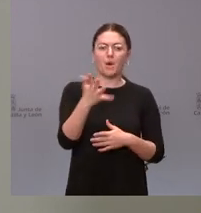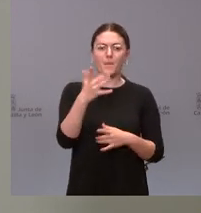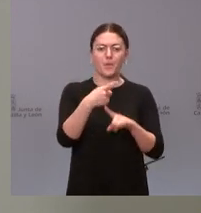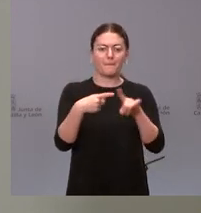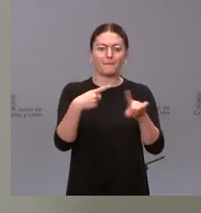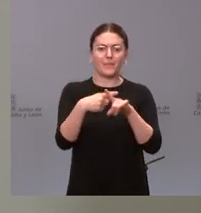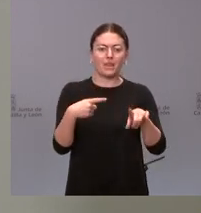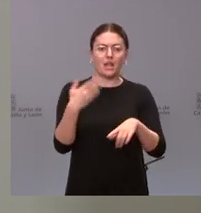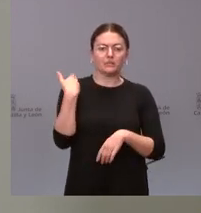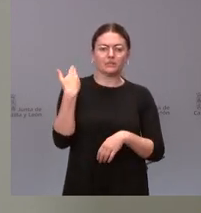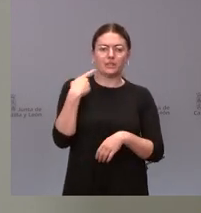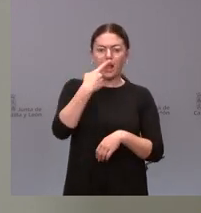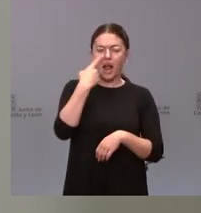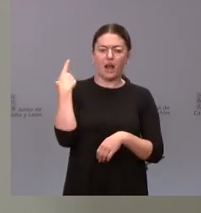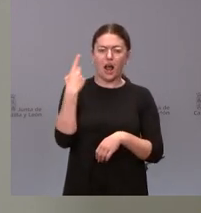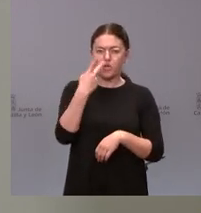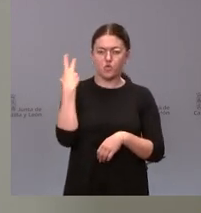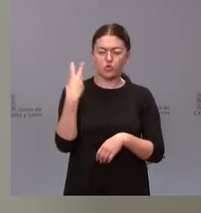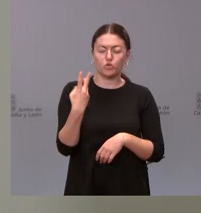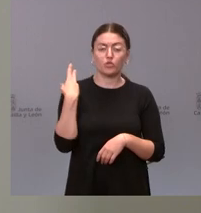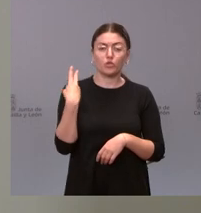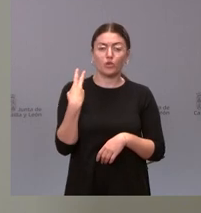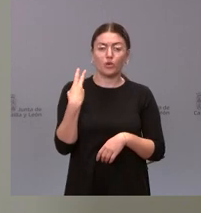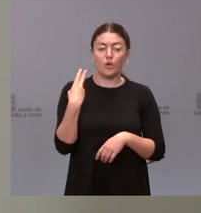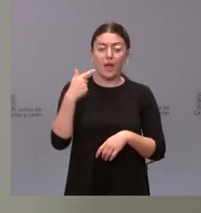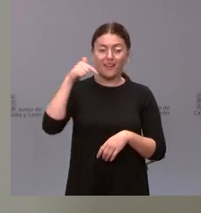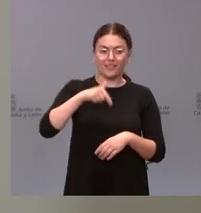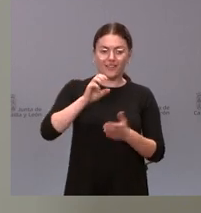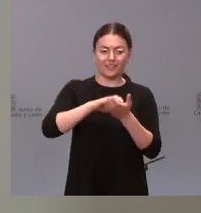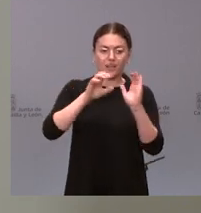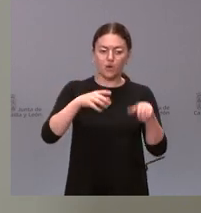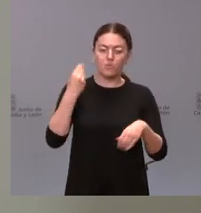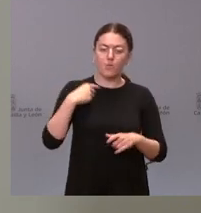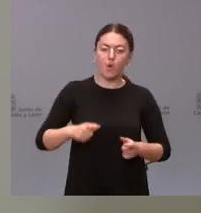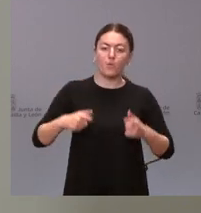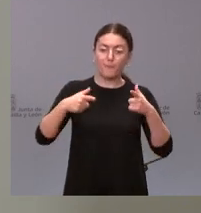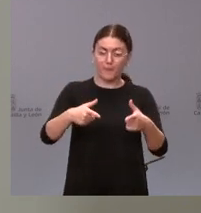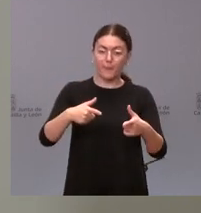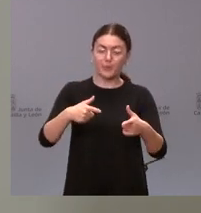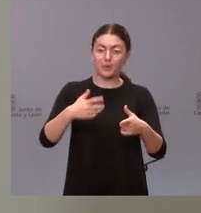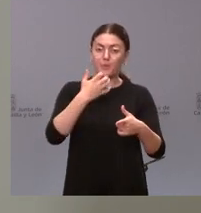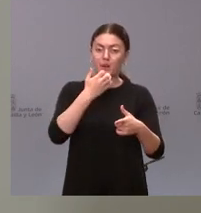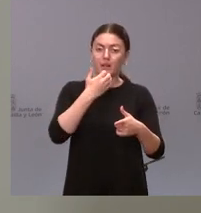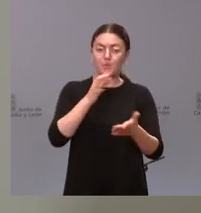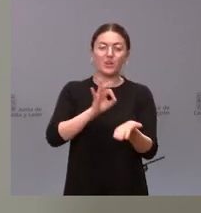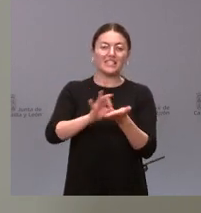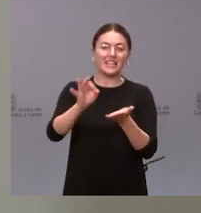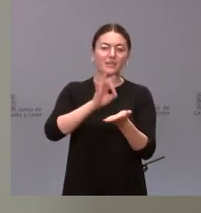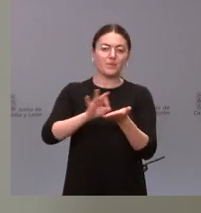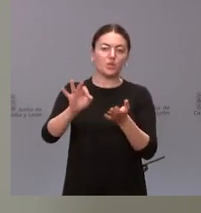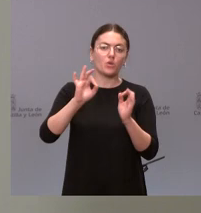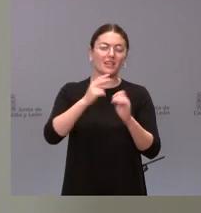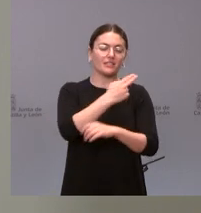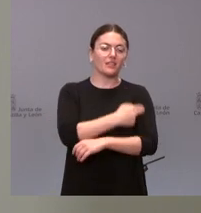el Castilla y León lo que son los costes internos es decir la prestación del servicio de sanidad